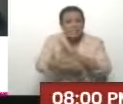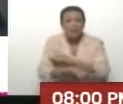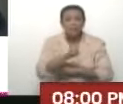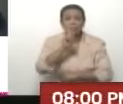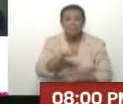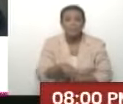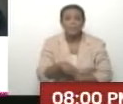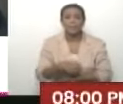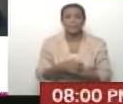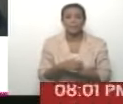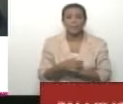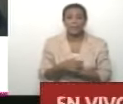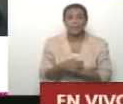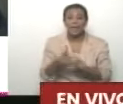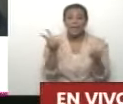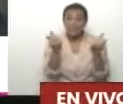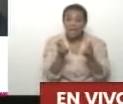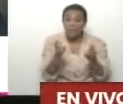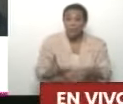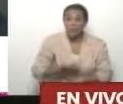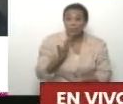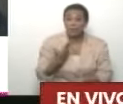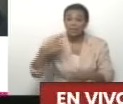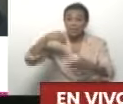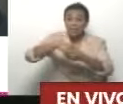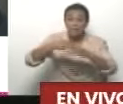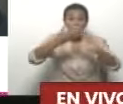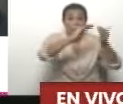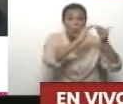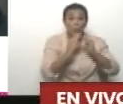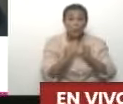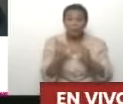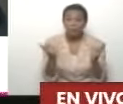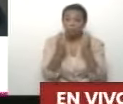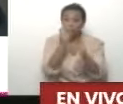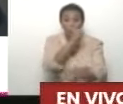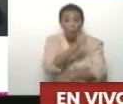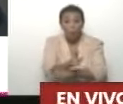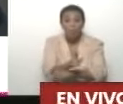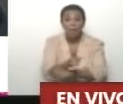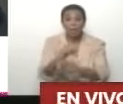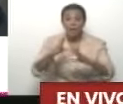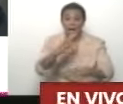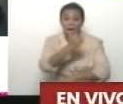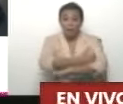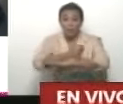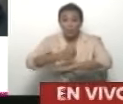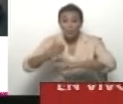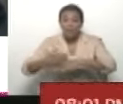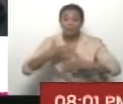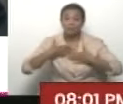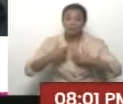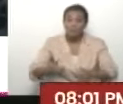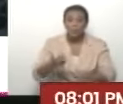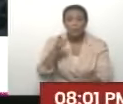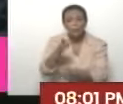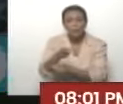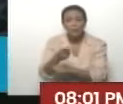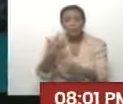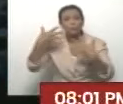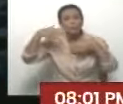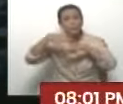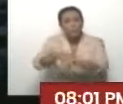hemos colocado este tema como prioridad, y se ha girado una orden de operaciones para todas las autoridades únicas de salud, donde estamos